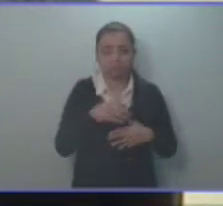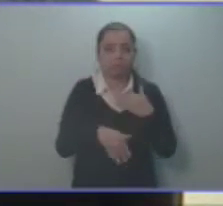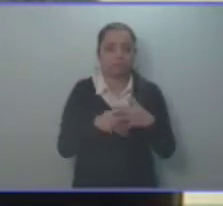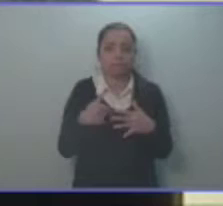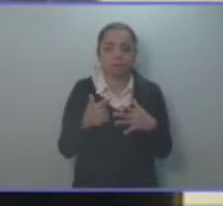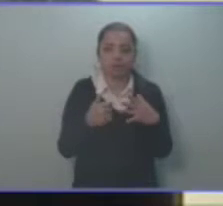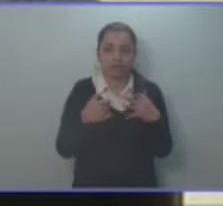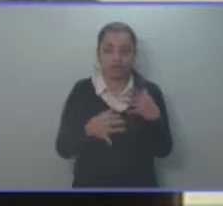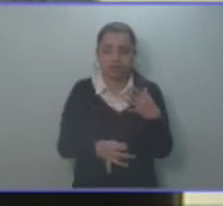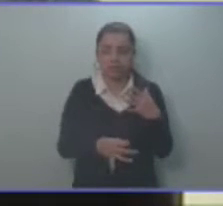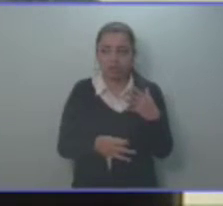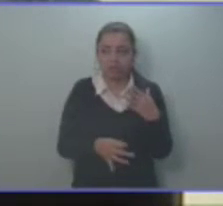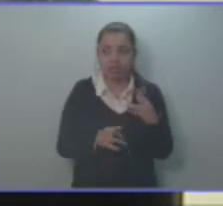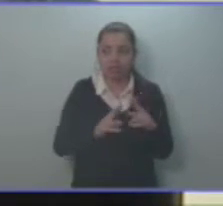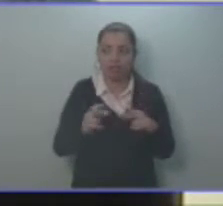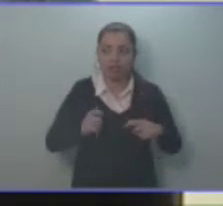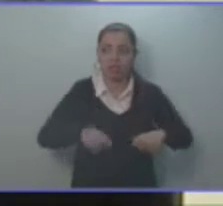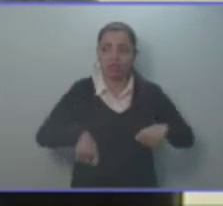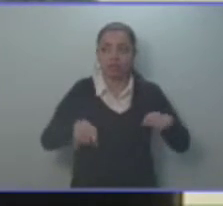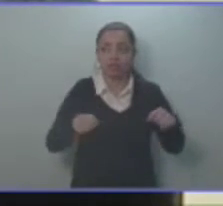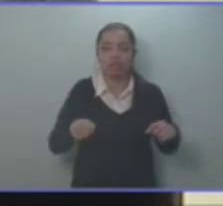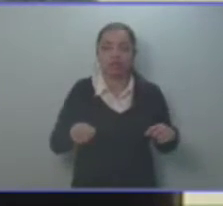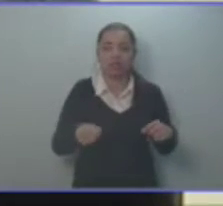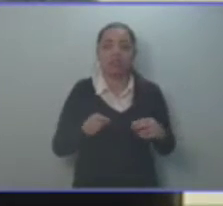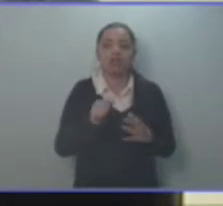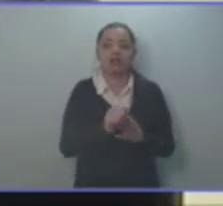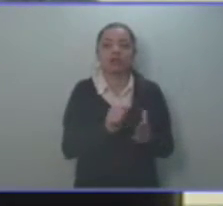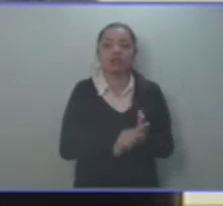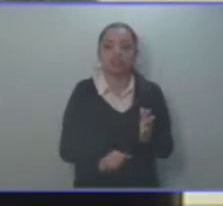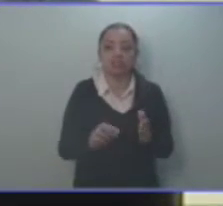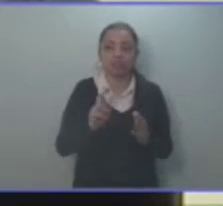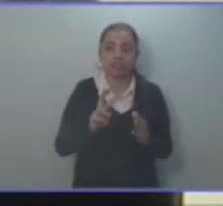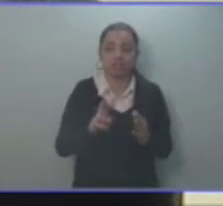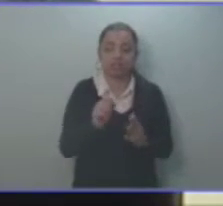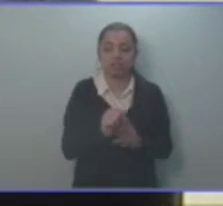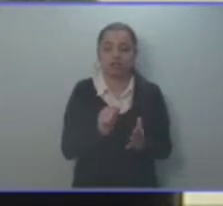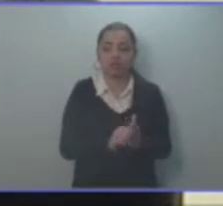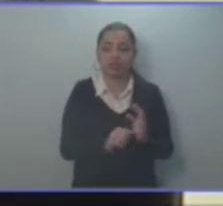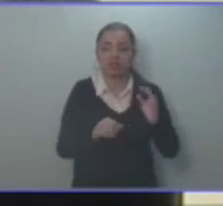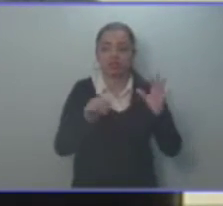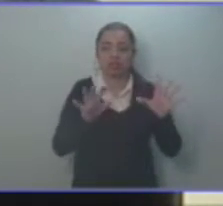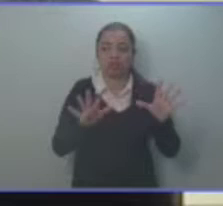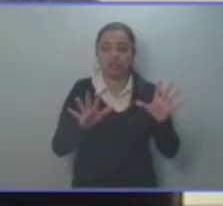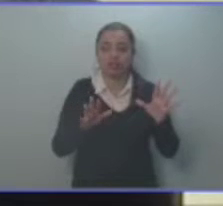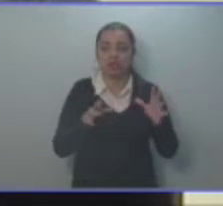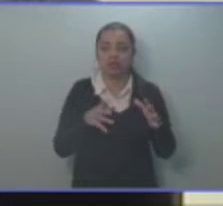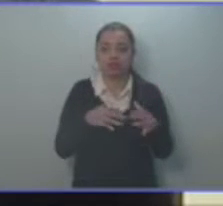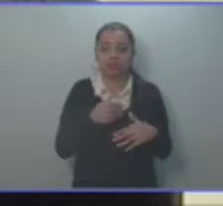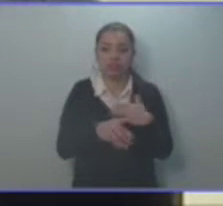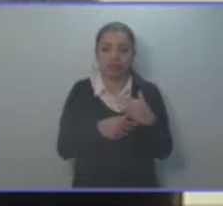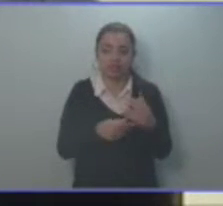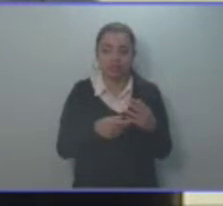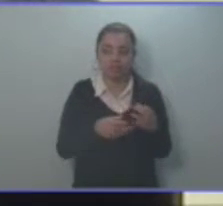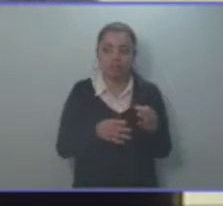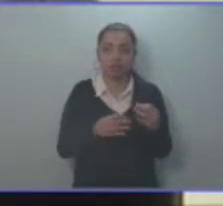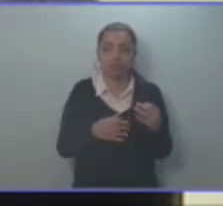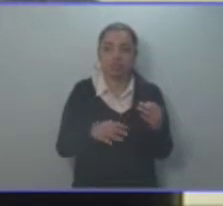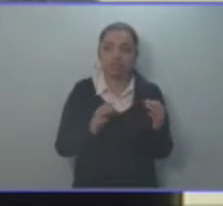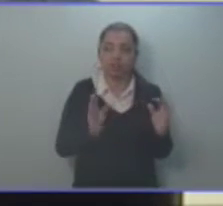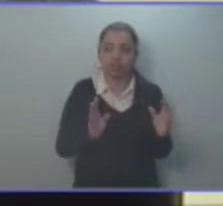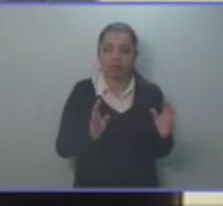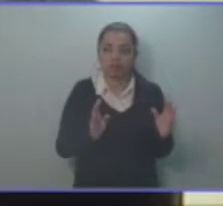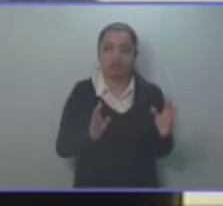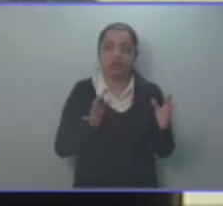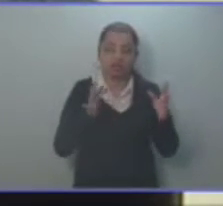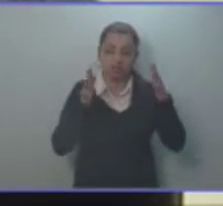presente ley con firma autenticada. Artículo 2, reforma al artículo 10 de la siguiente manera. Artículo 10, el presente decreto